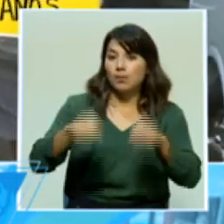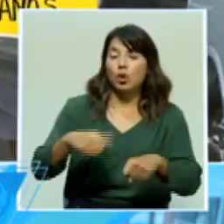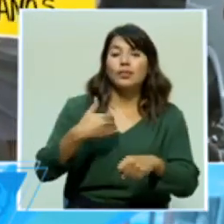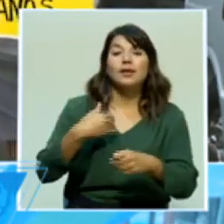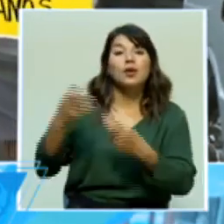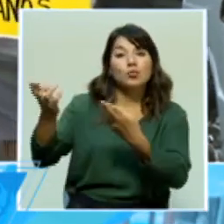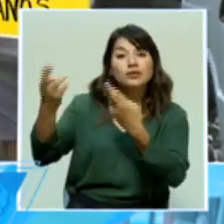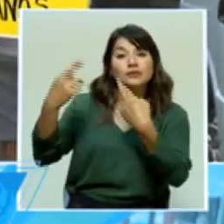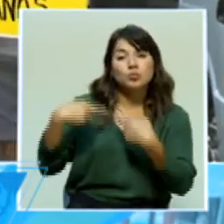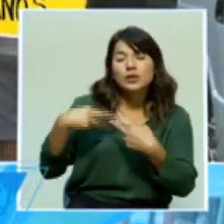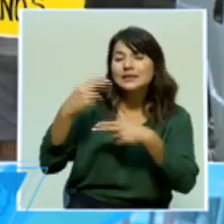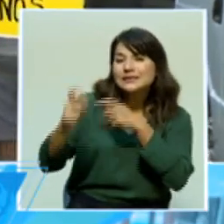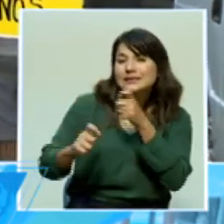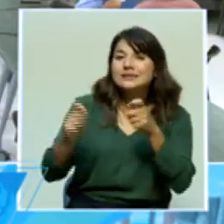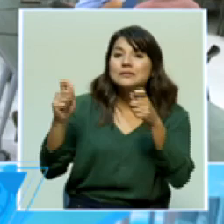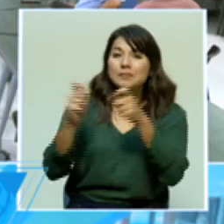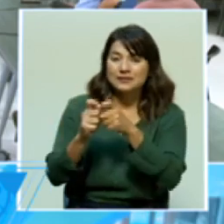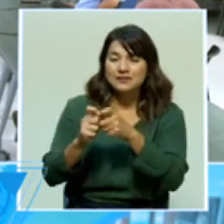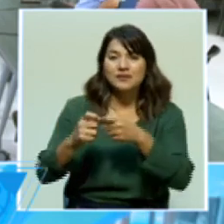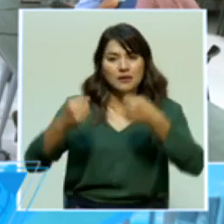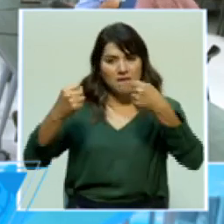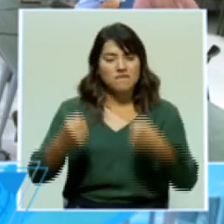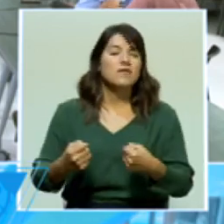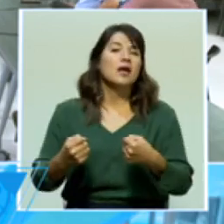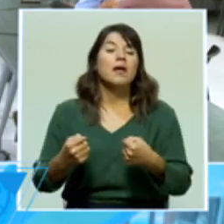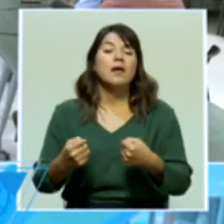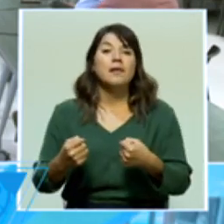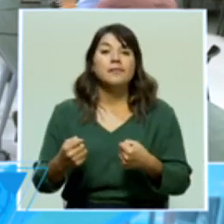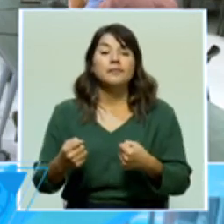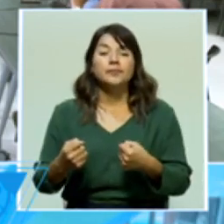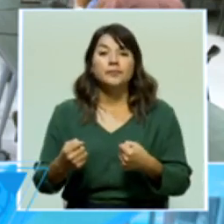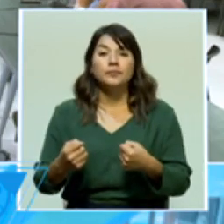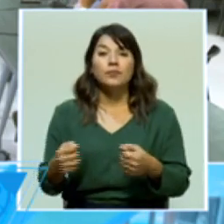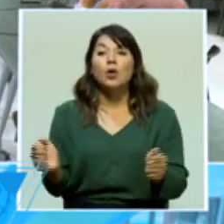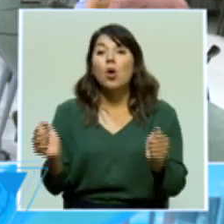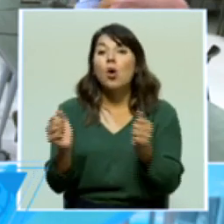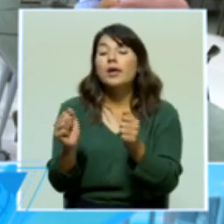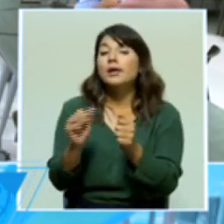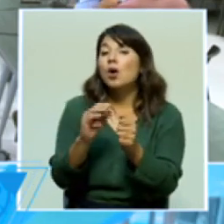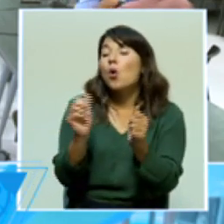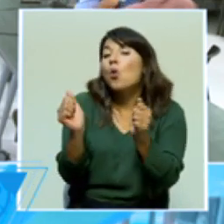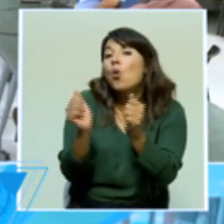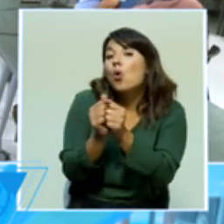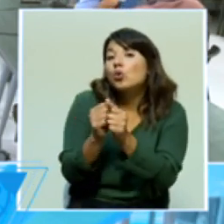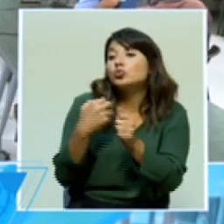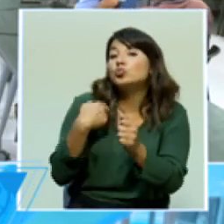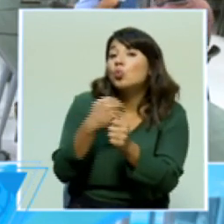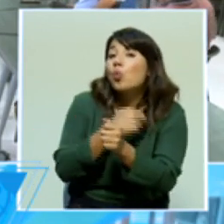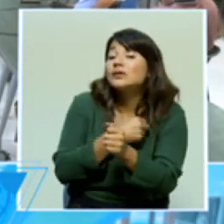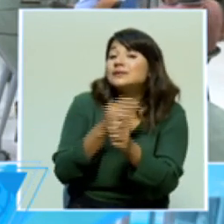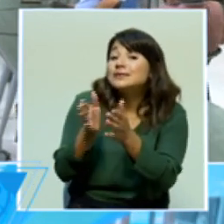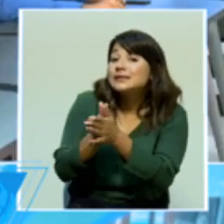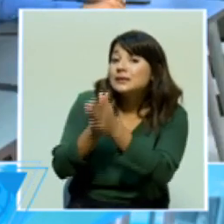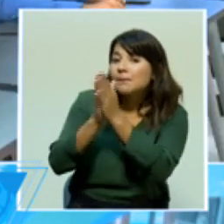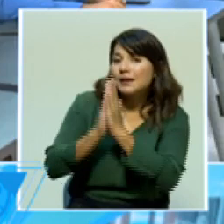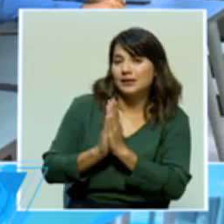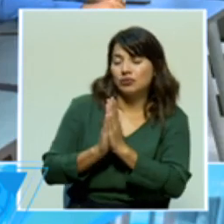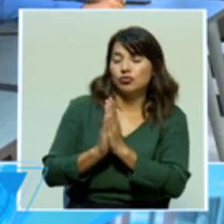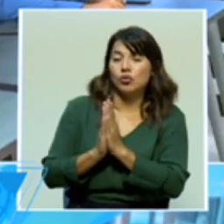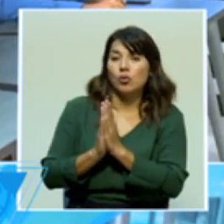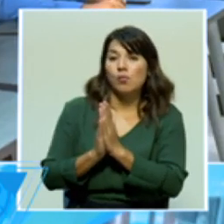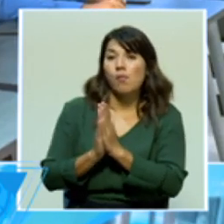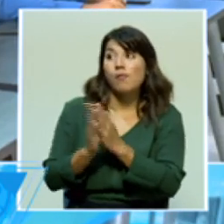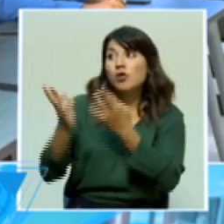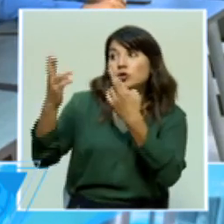respuesta concreta, firme, con los puntos que estamos pidiendo ante el Ministerio de Obras